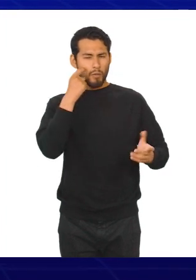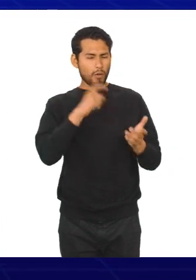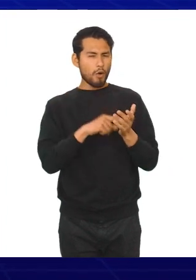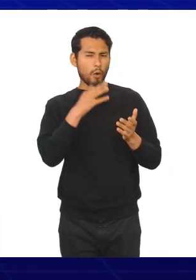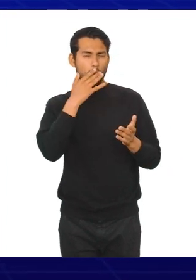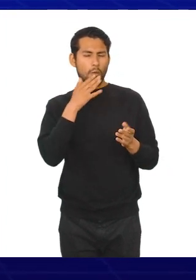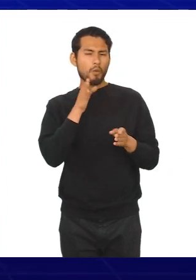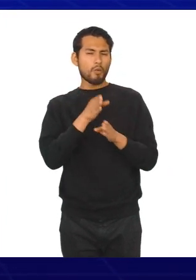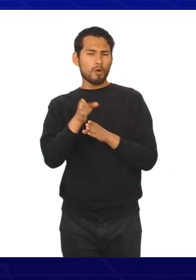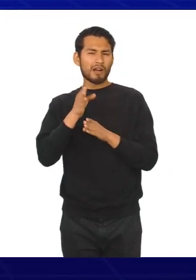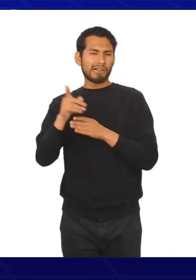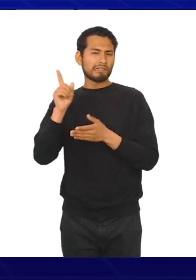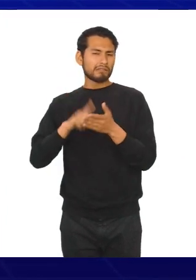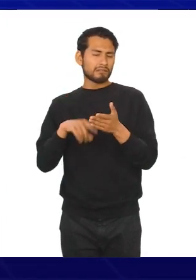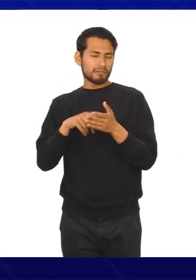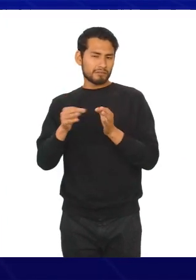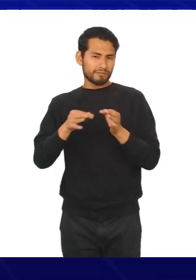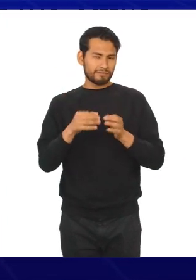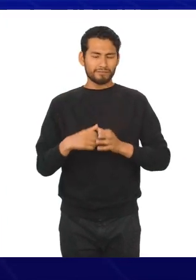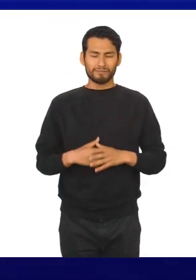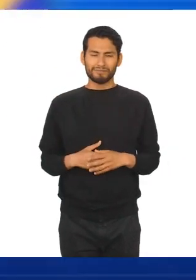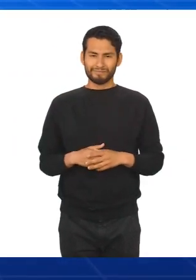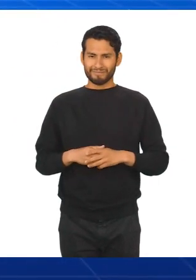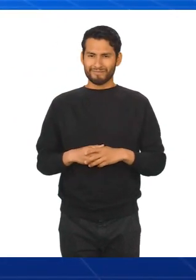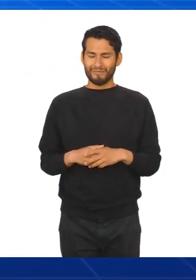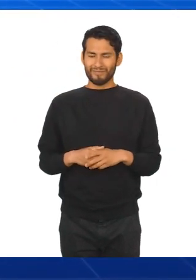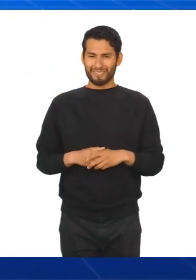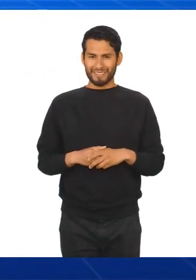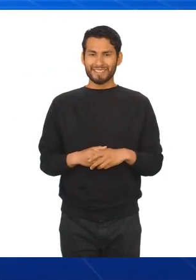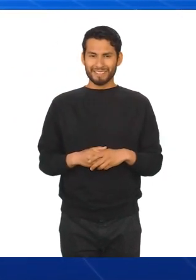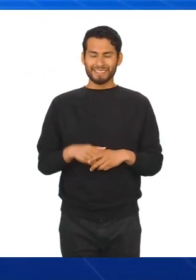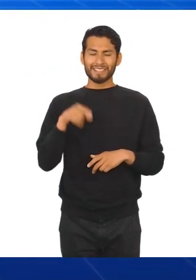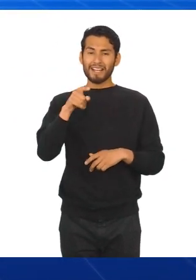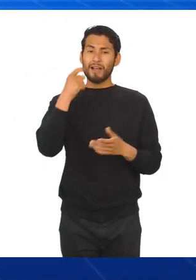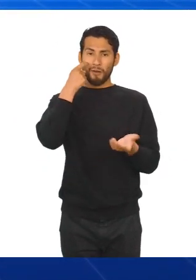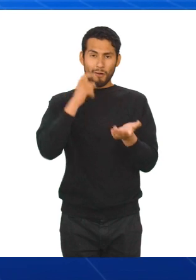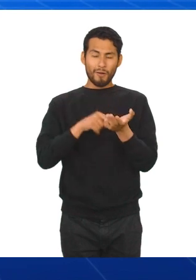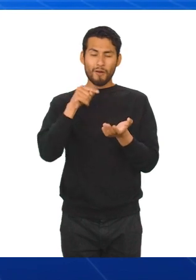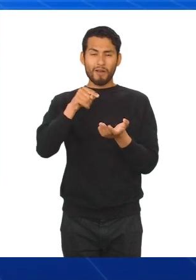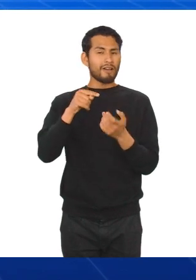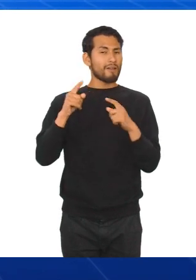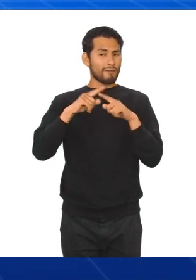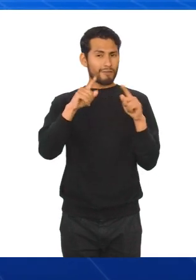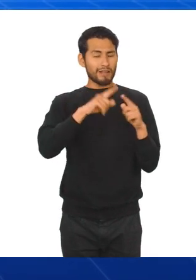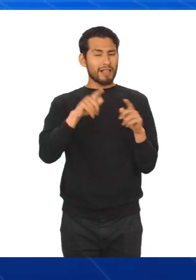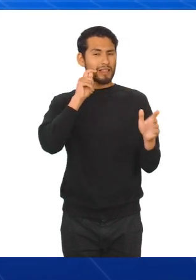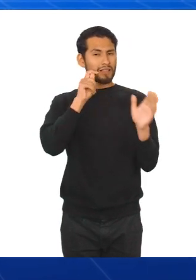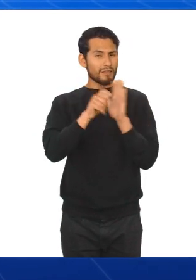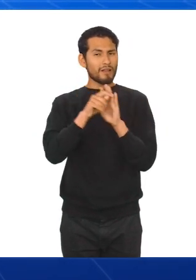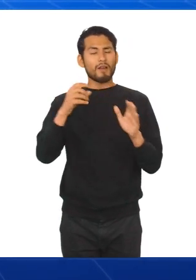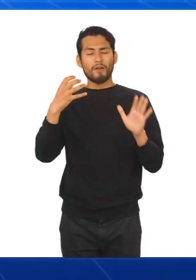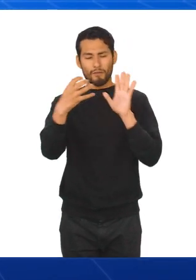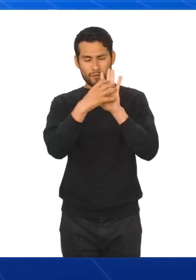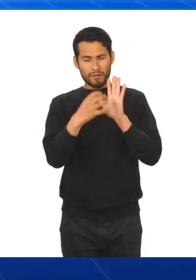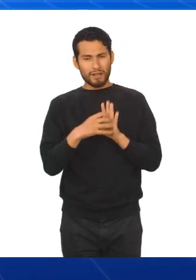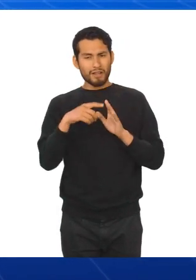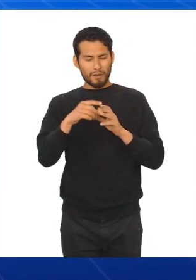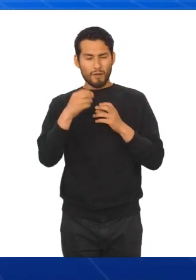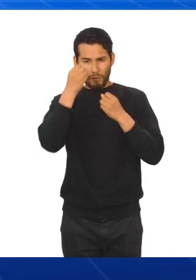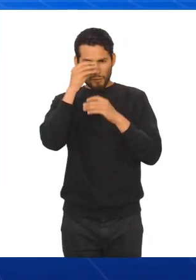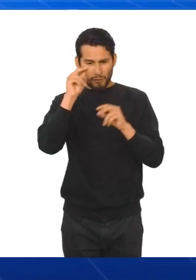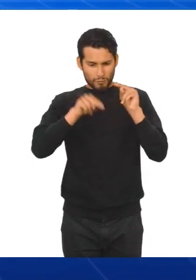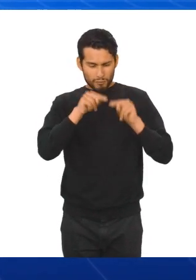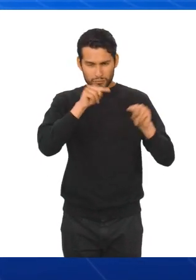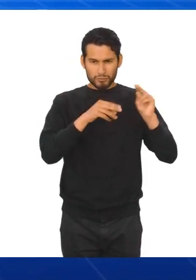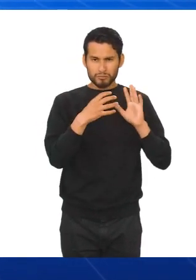colores asignados a la serie de datos. Chicos, deben tener en cuenta que existen varios tipos de gráficos estadísticos